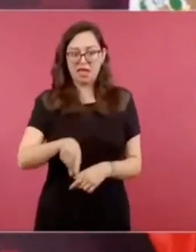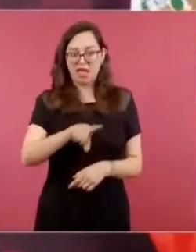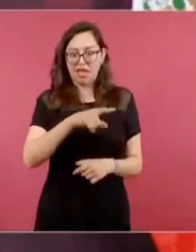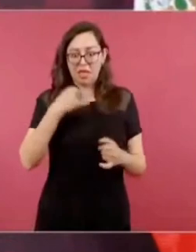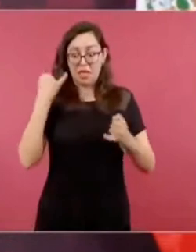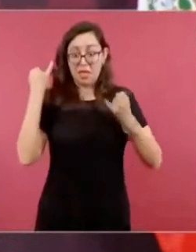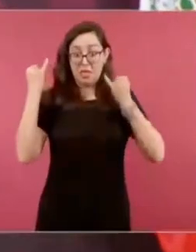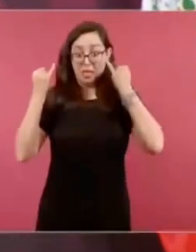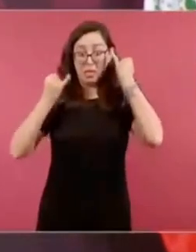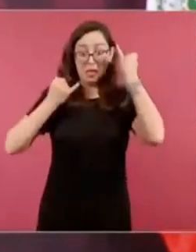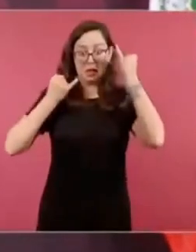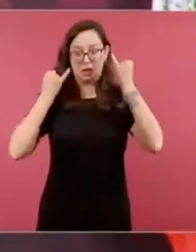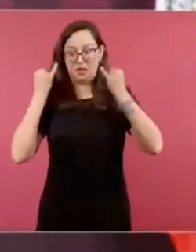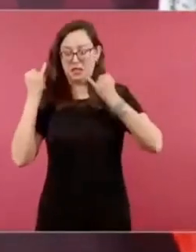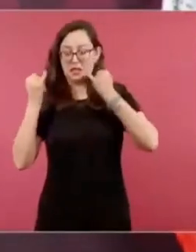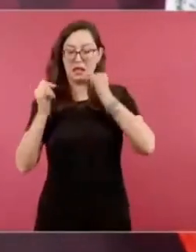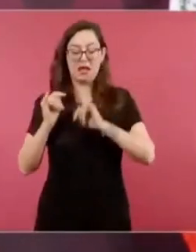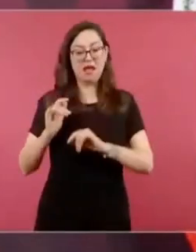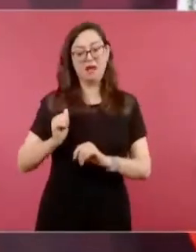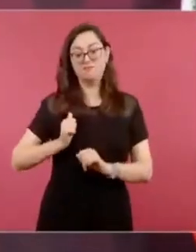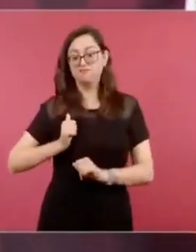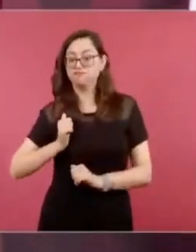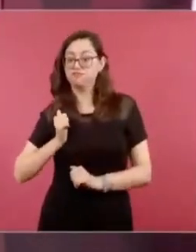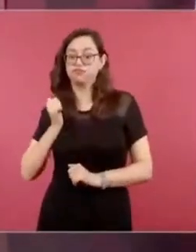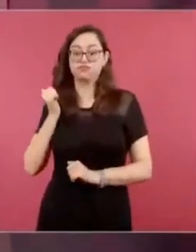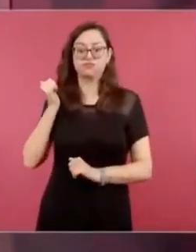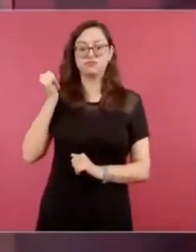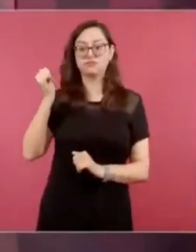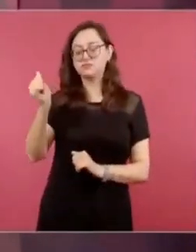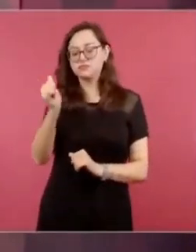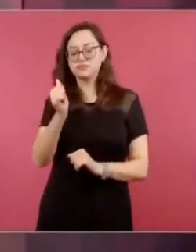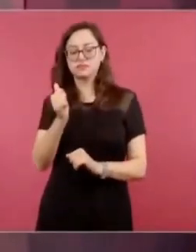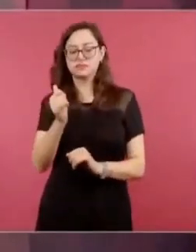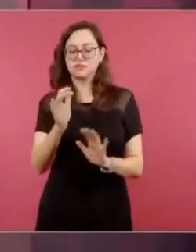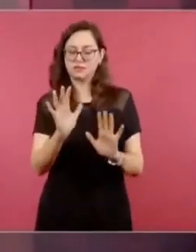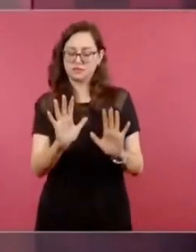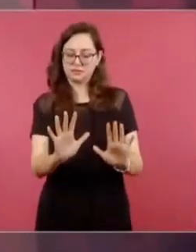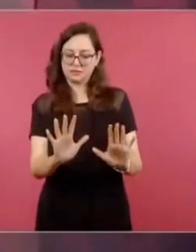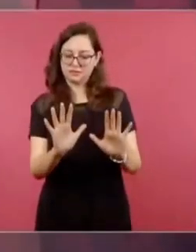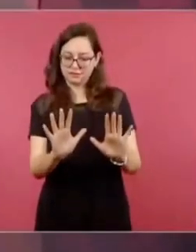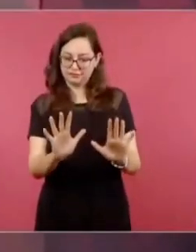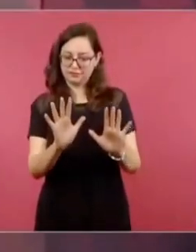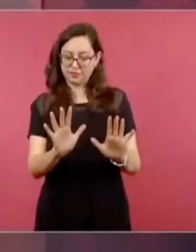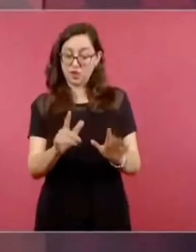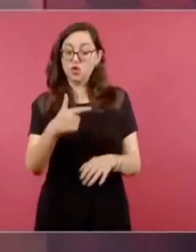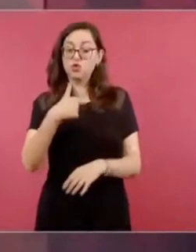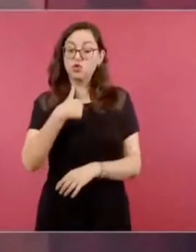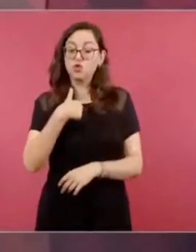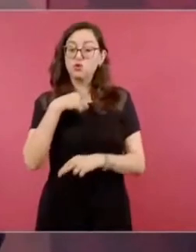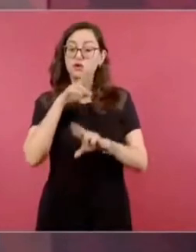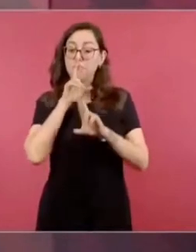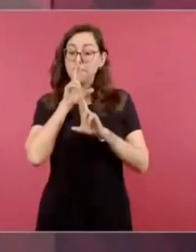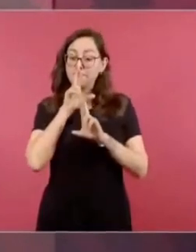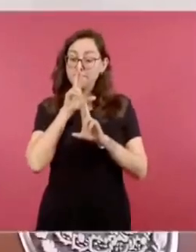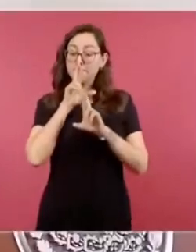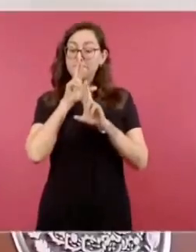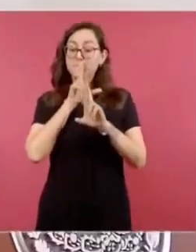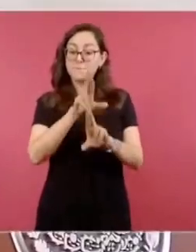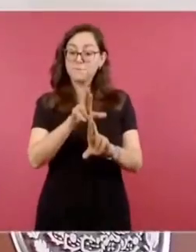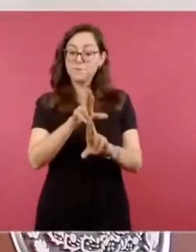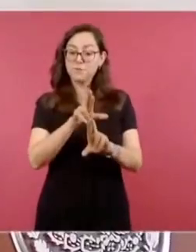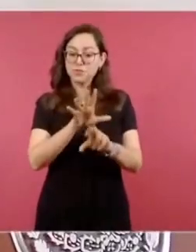nuestros adversarios, mi respuesta, lo que